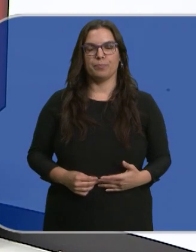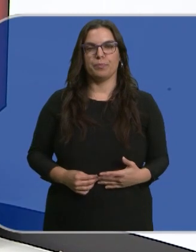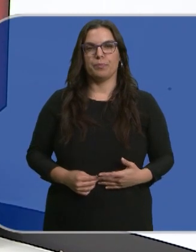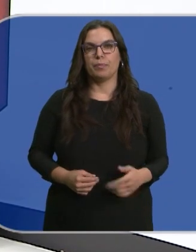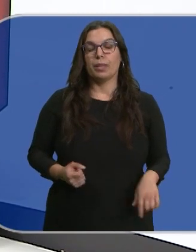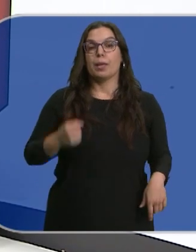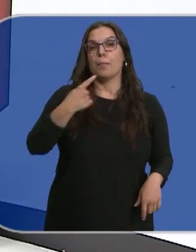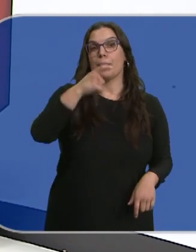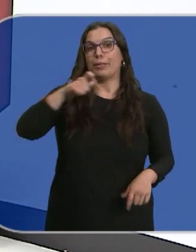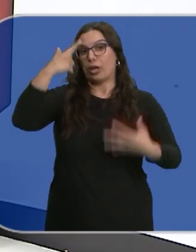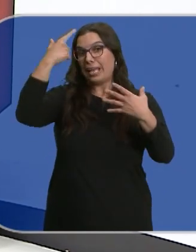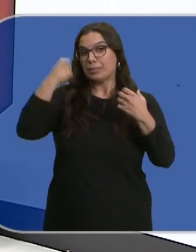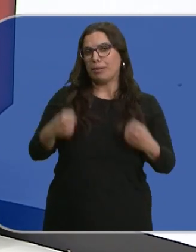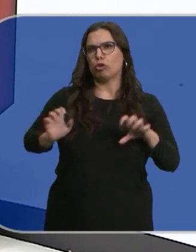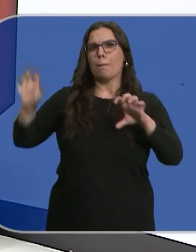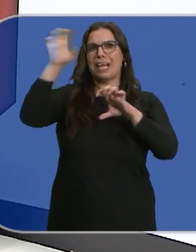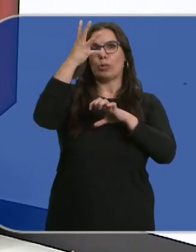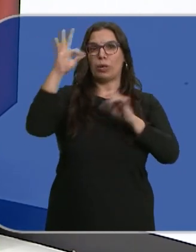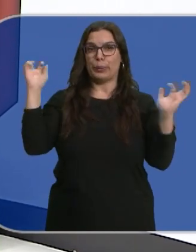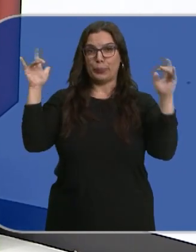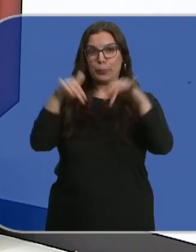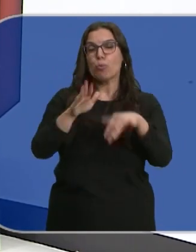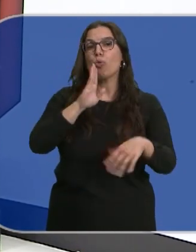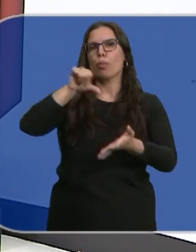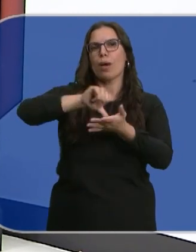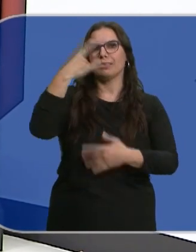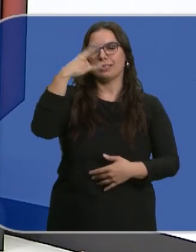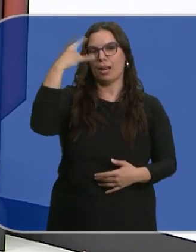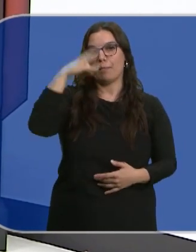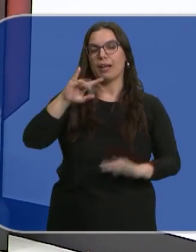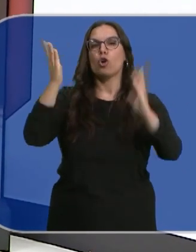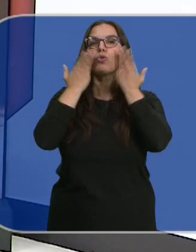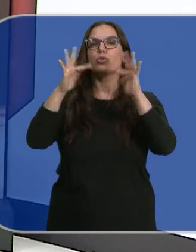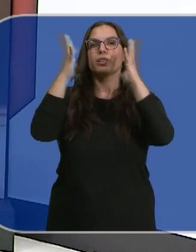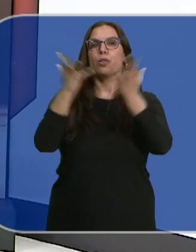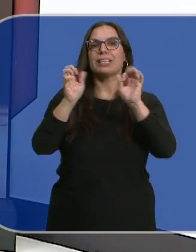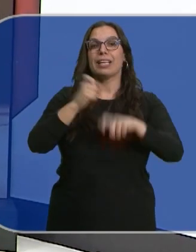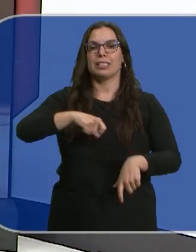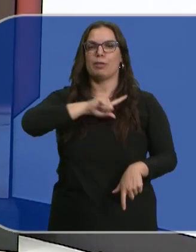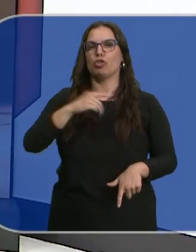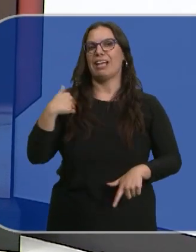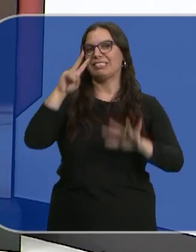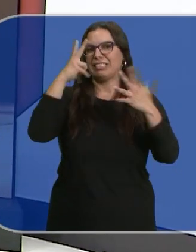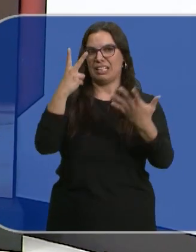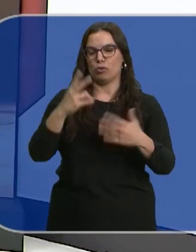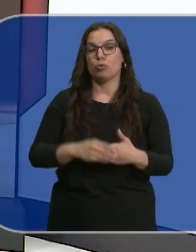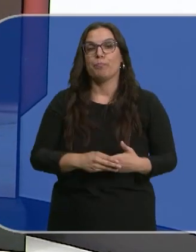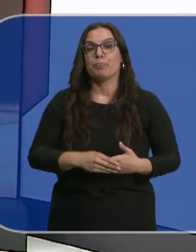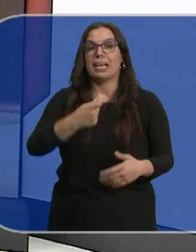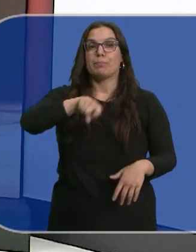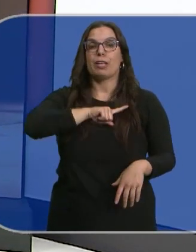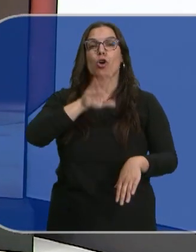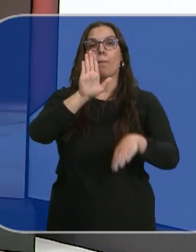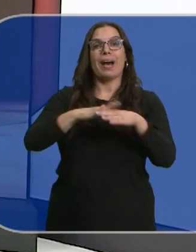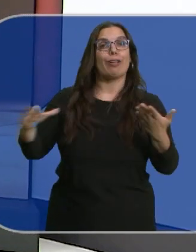Más de mil expertos procedentes de 40 países se reúnen en Salamanca, en el Congreso Internacional del Español que llega a su séptima edición. Español para